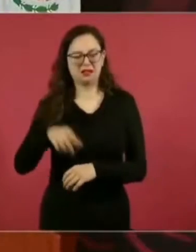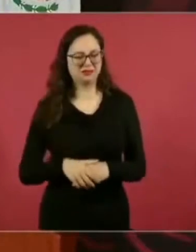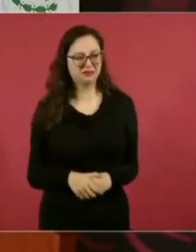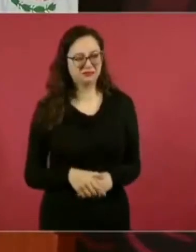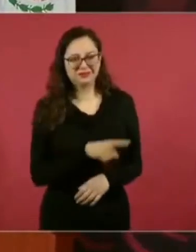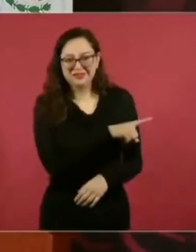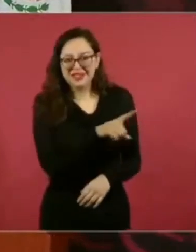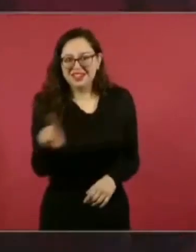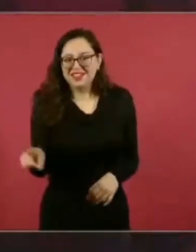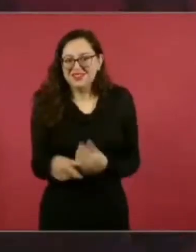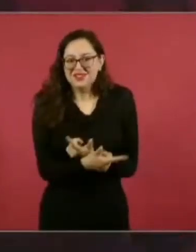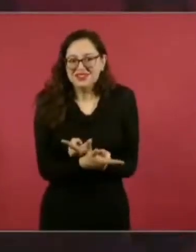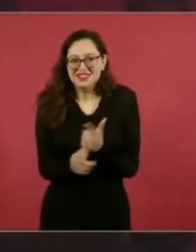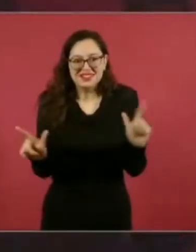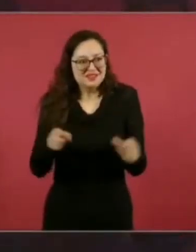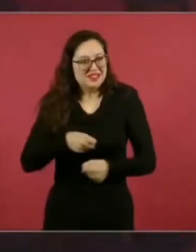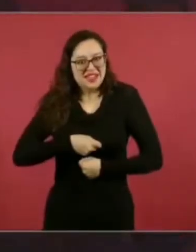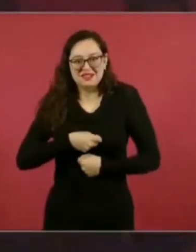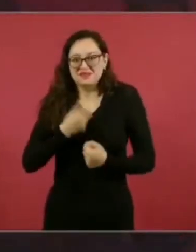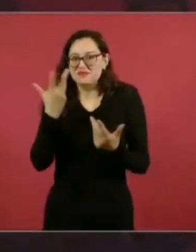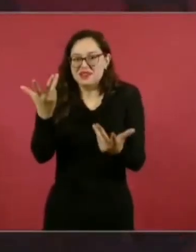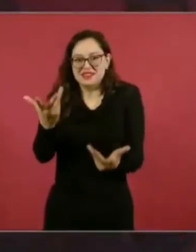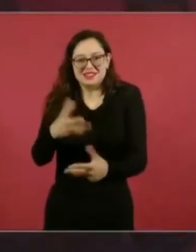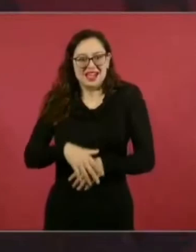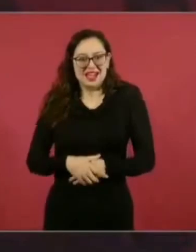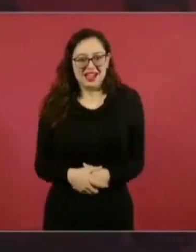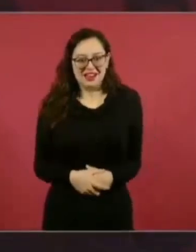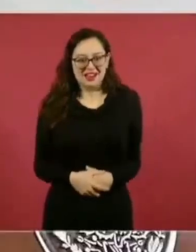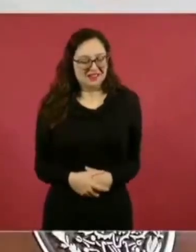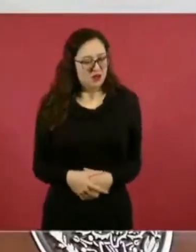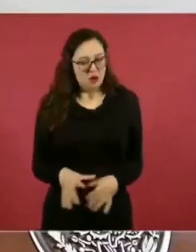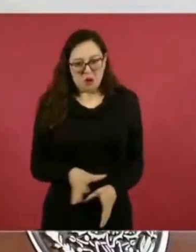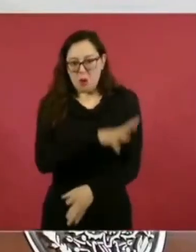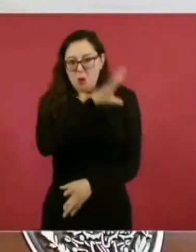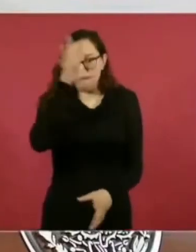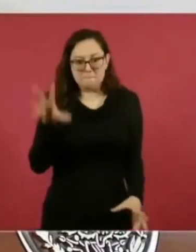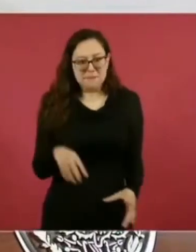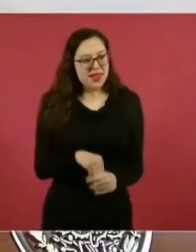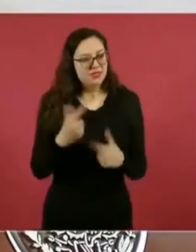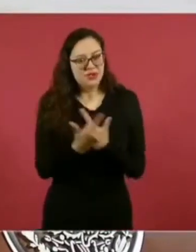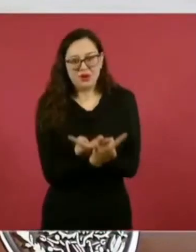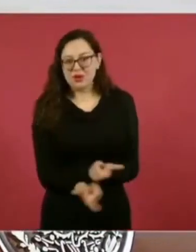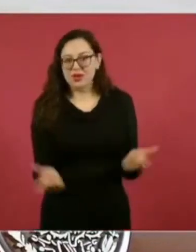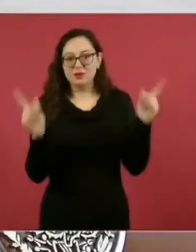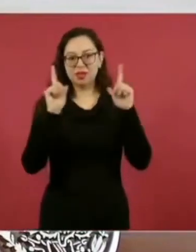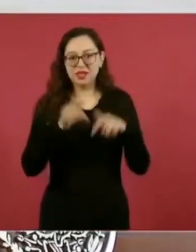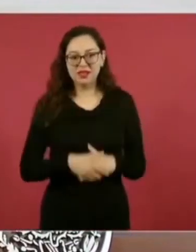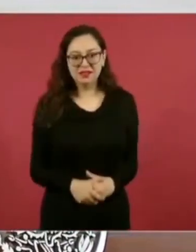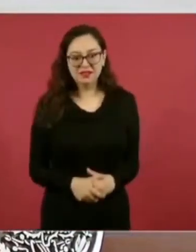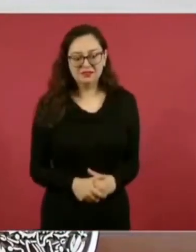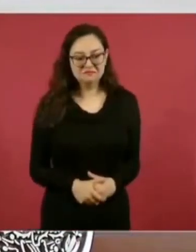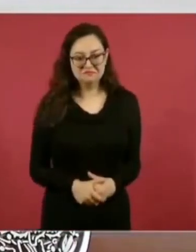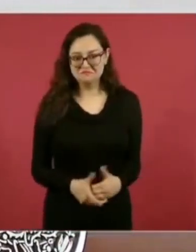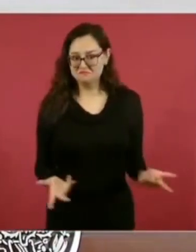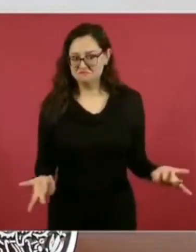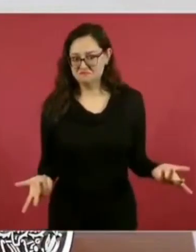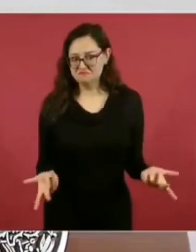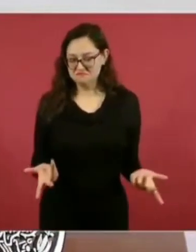libertad y pueden